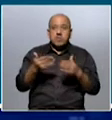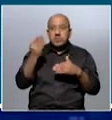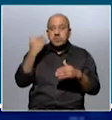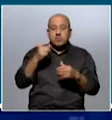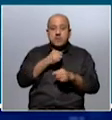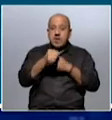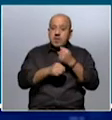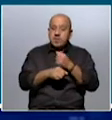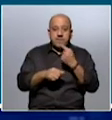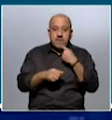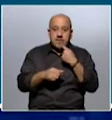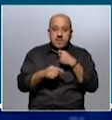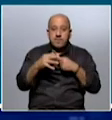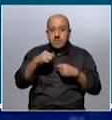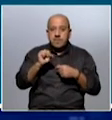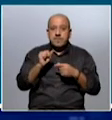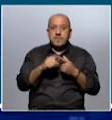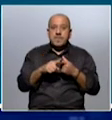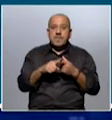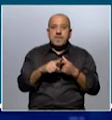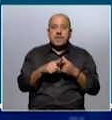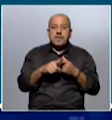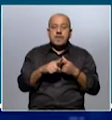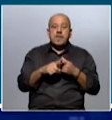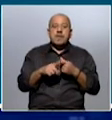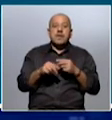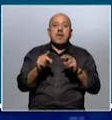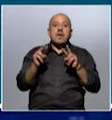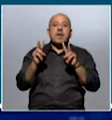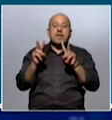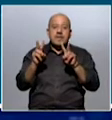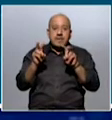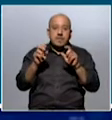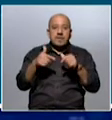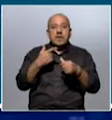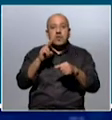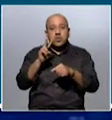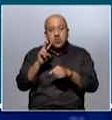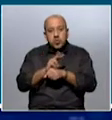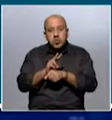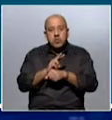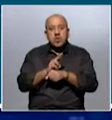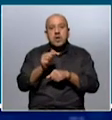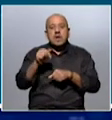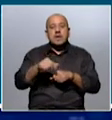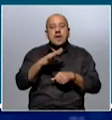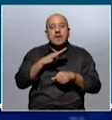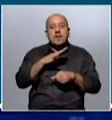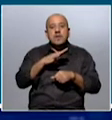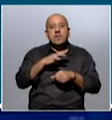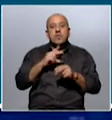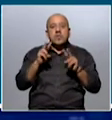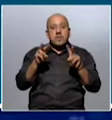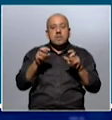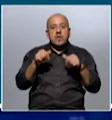años, el tema del control de los residenciales. Acá hay un gran déficit que